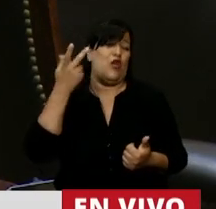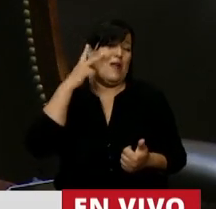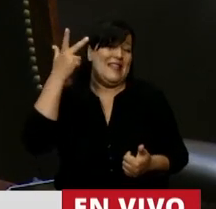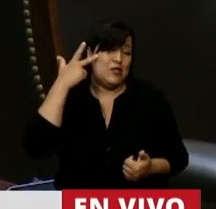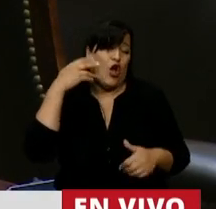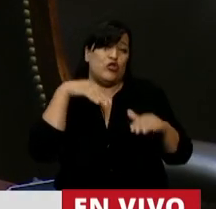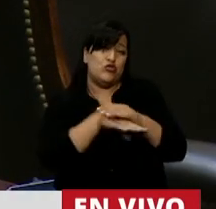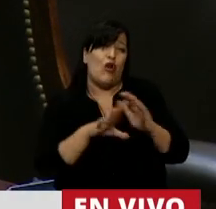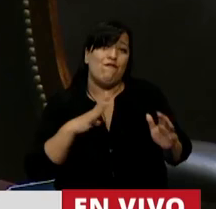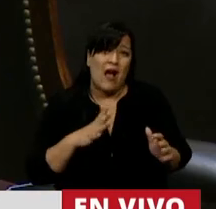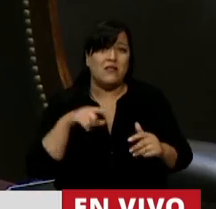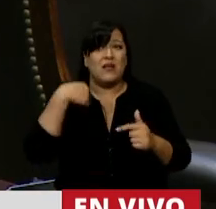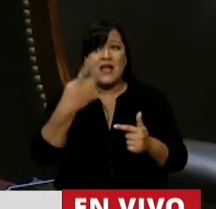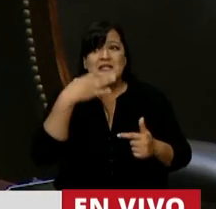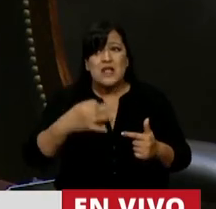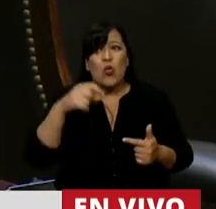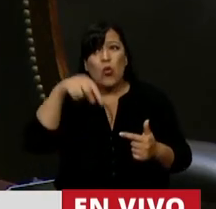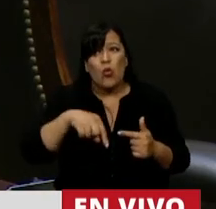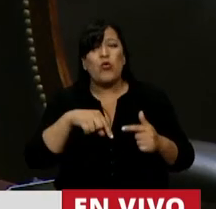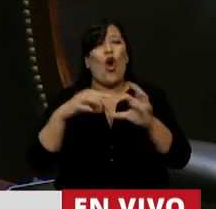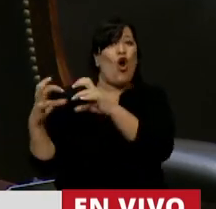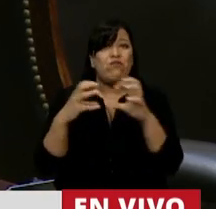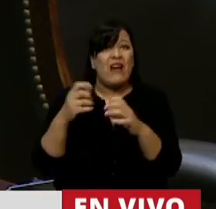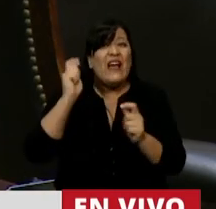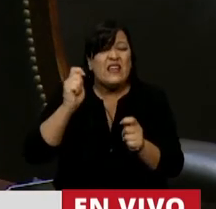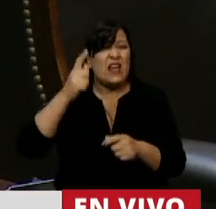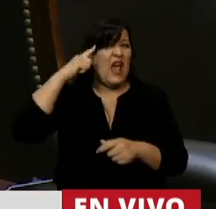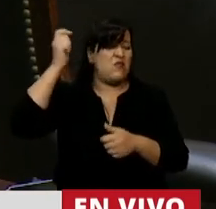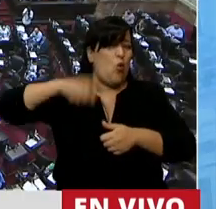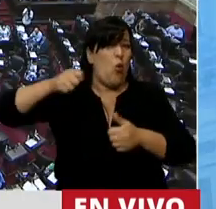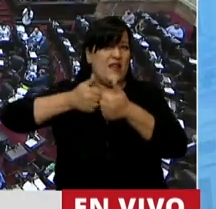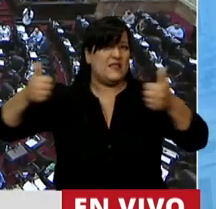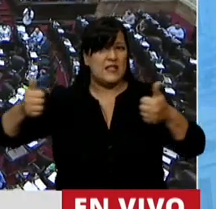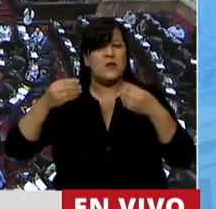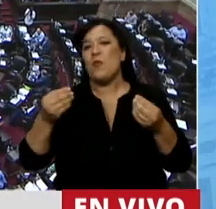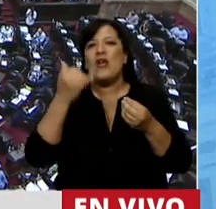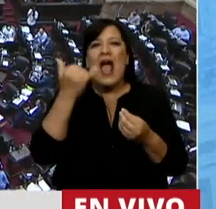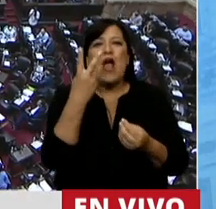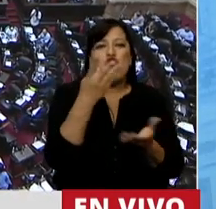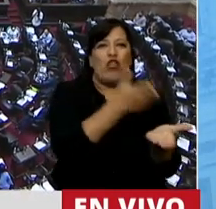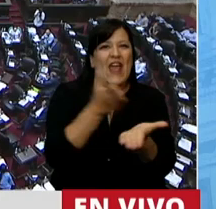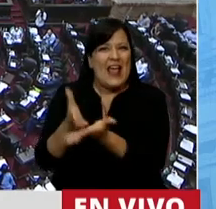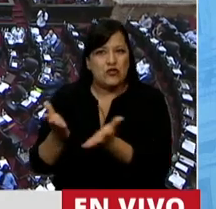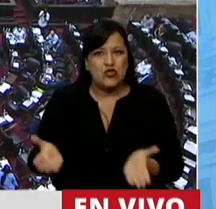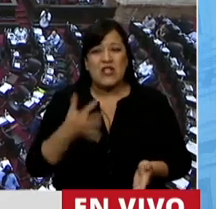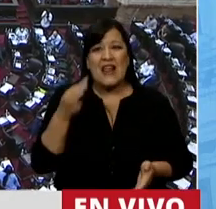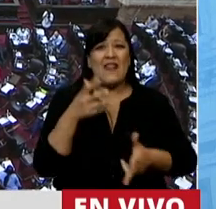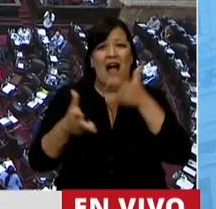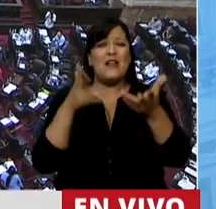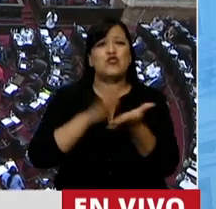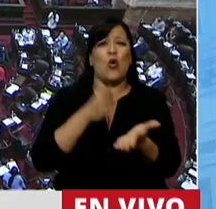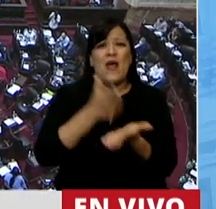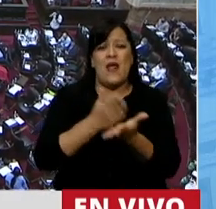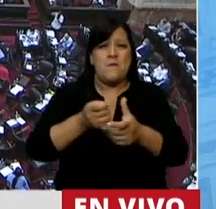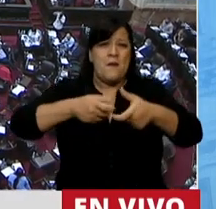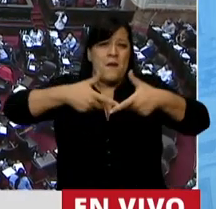seguramente este tema va a ser un debate que lo va a tener que resolver la Corte. Porque hay dos derechos de colisión. Y la verdad que cuando me hablan de ampliar